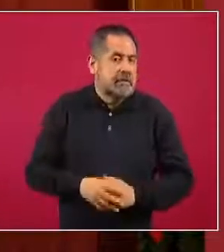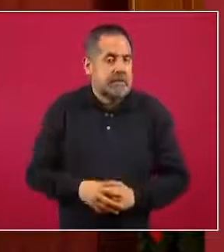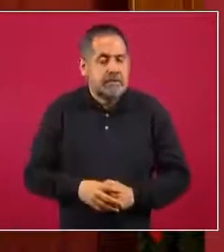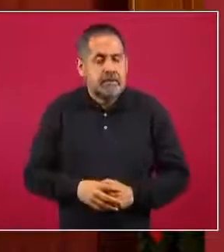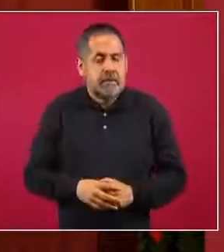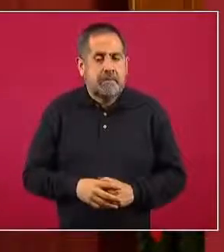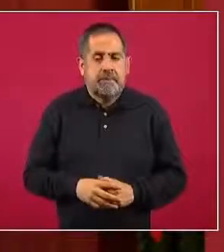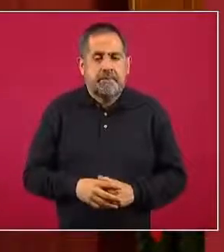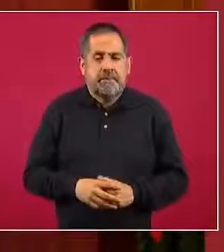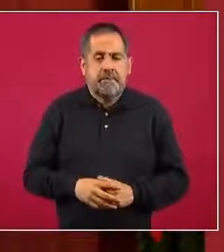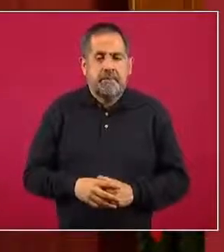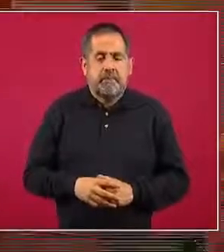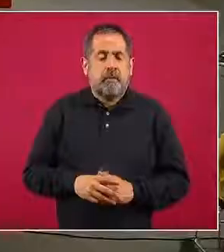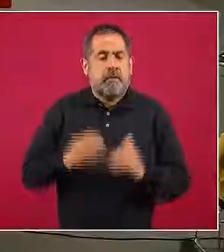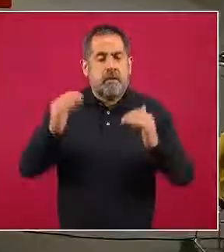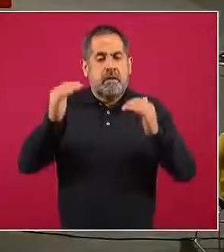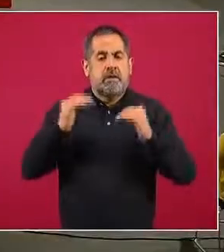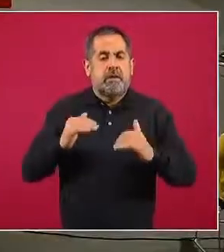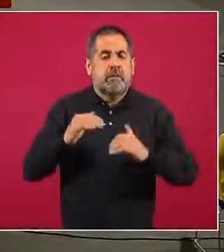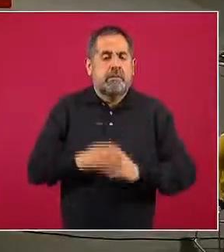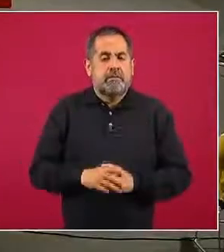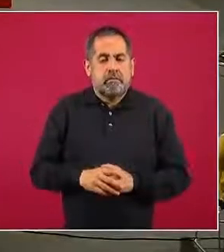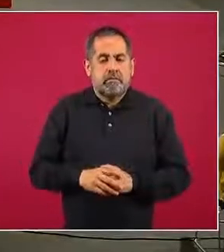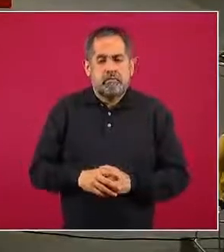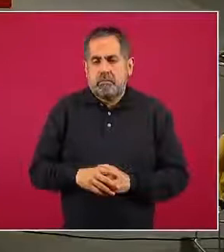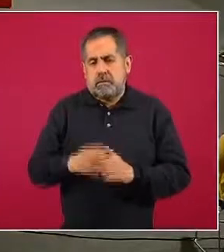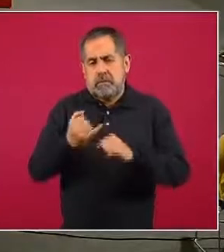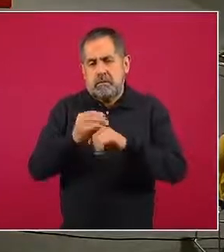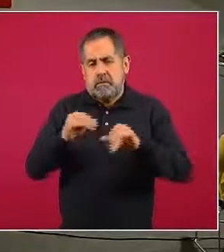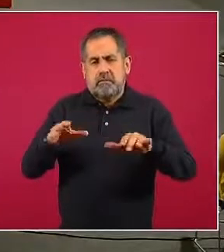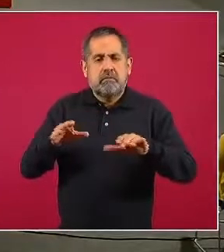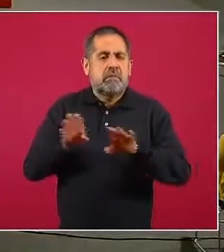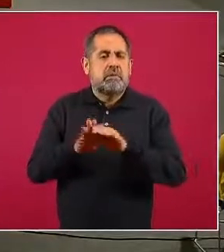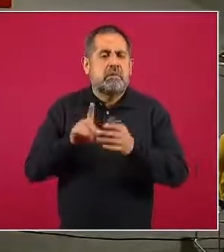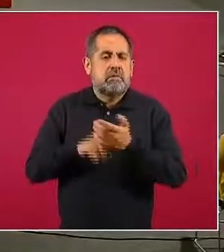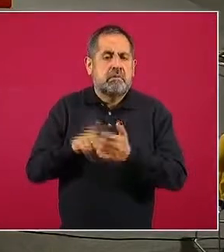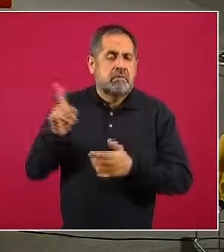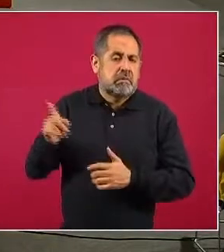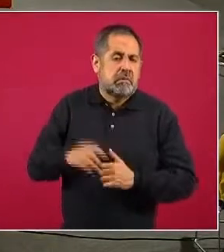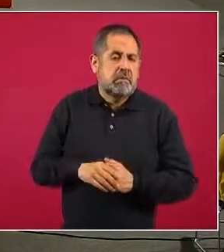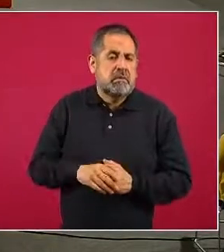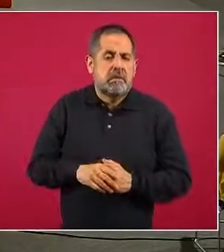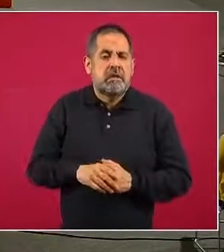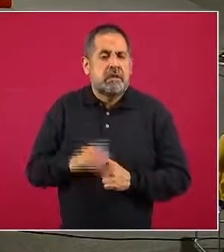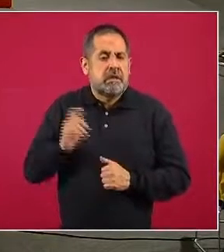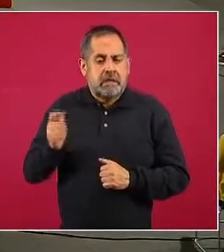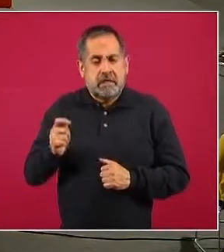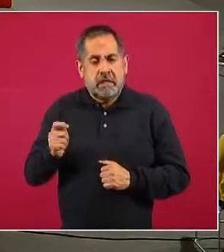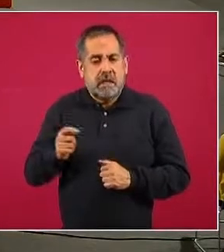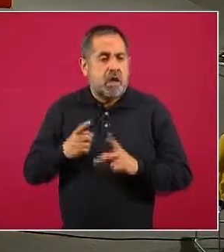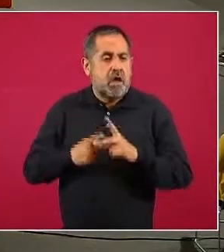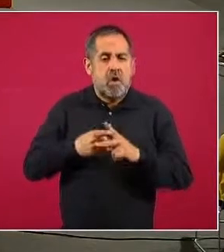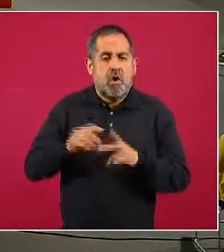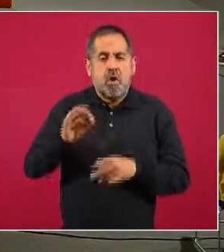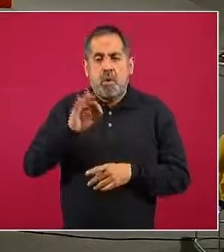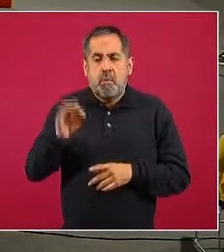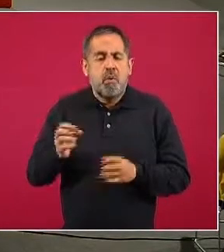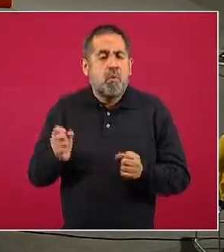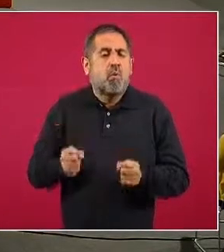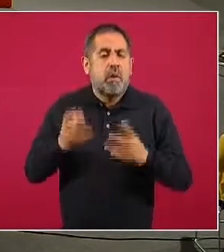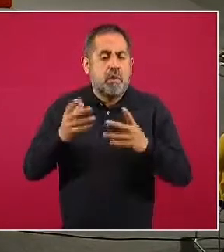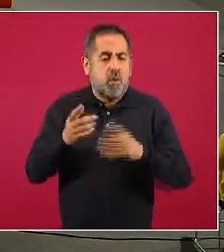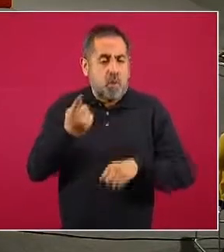Vamos a pasar a un siguiente grupo de información que tienen que ver precisamente con los porcentajes de cambio